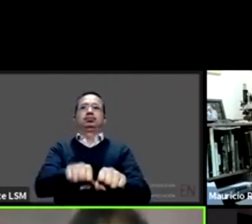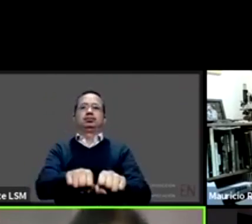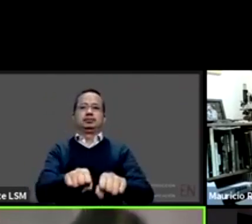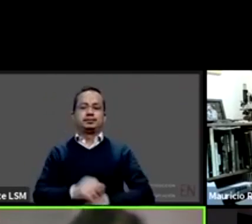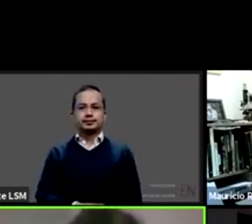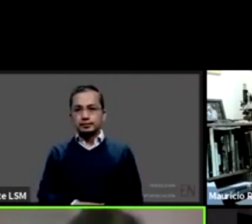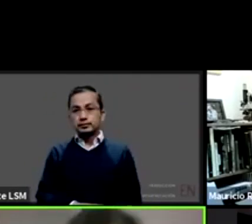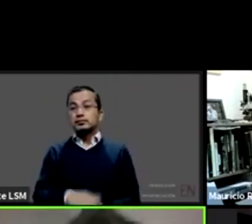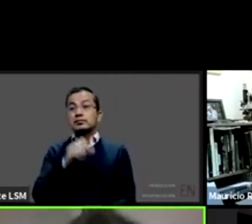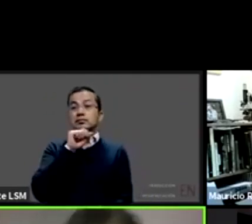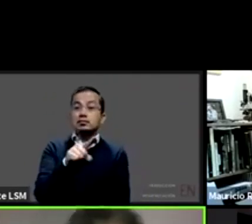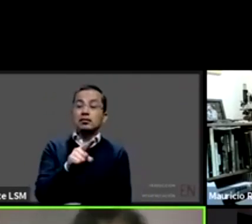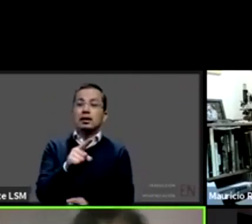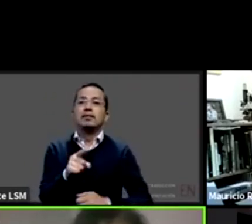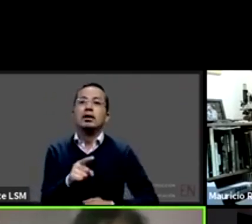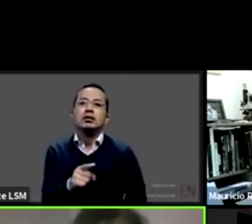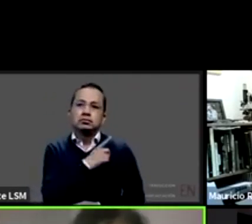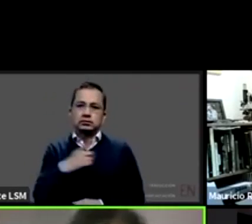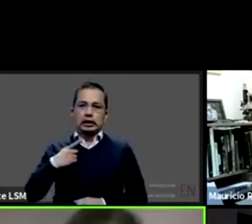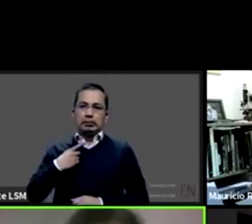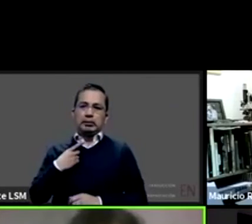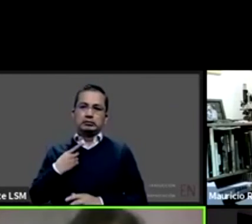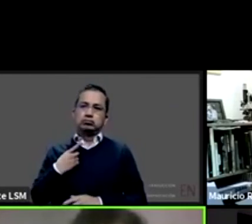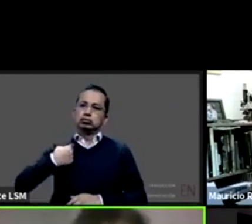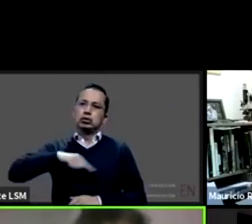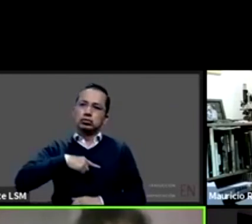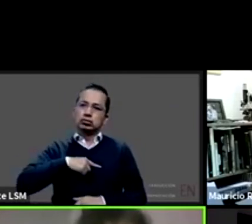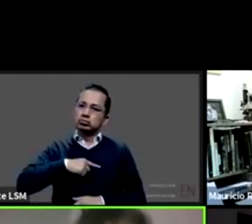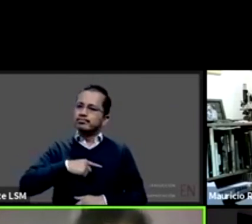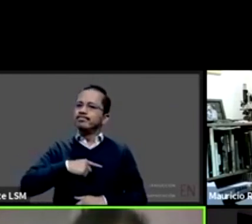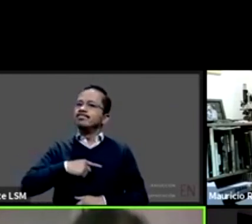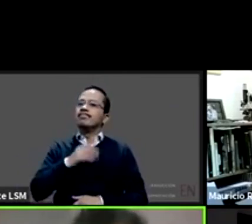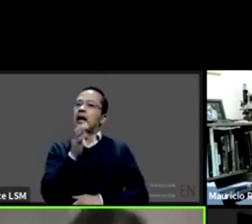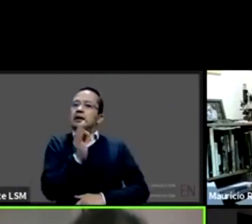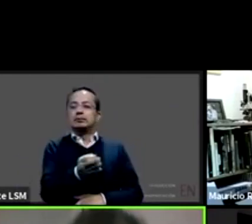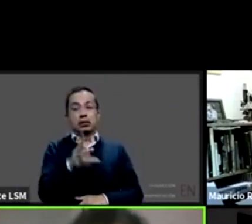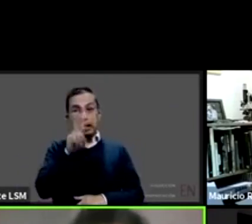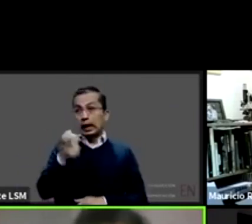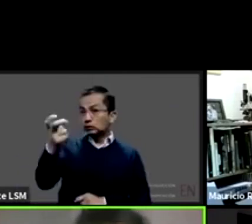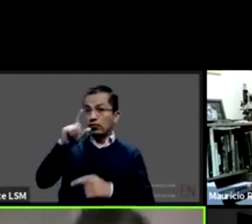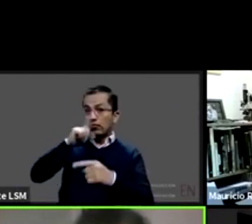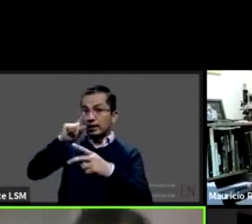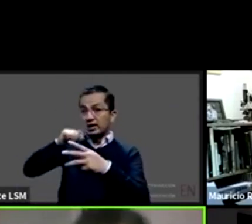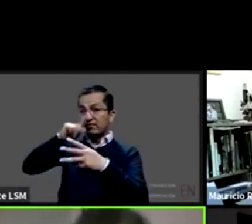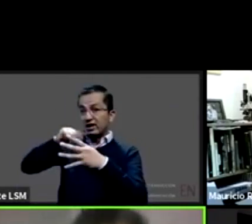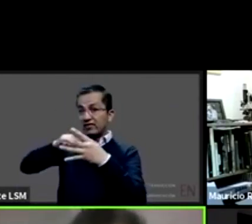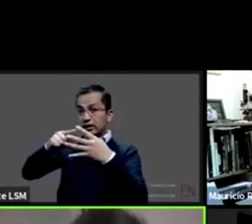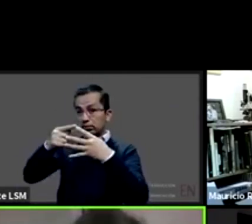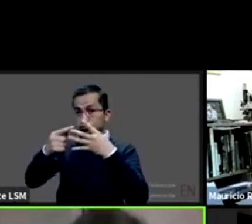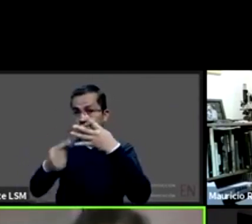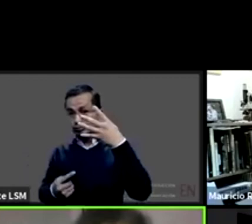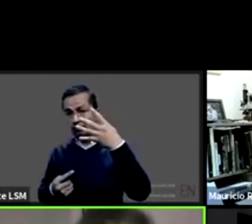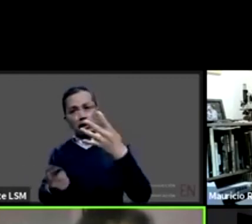de entrada reconocer que tenemos esos pendientes y que estos pendientes tienen un efecto